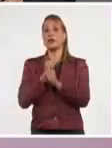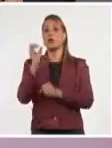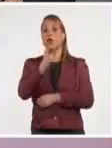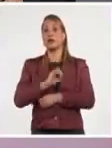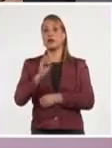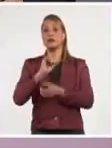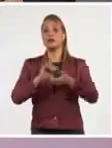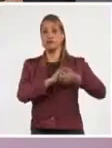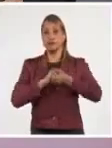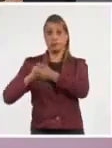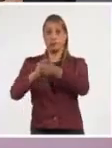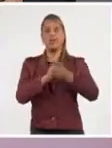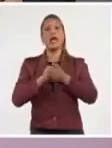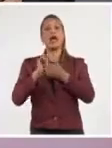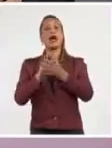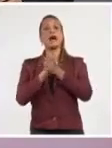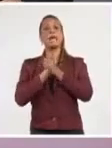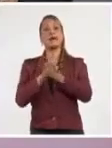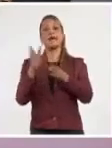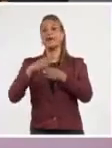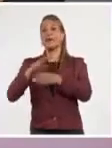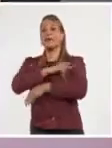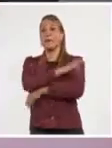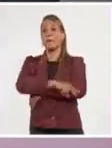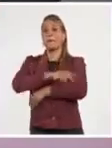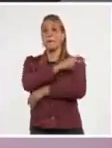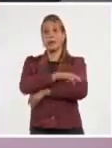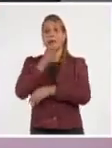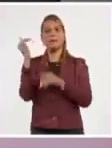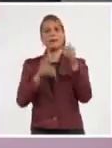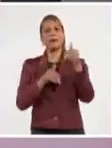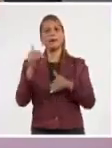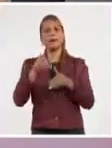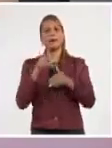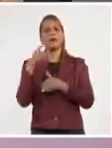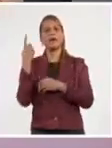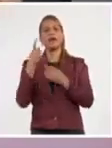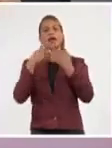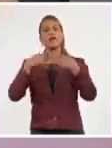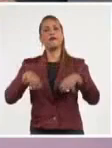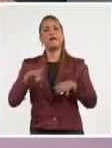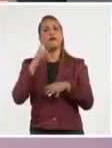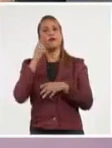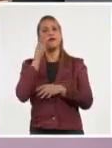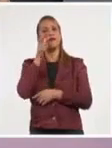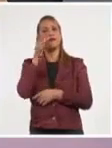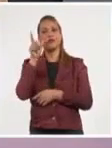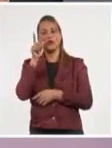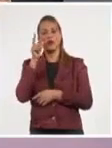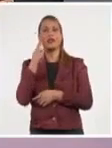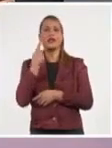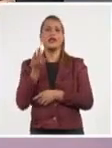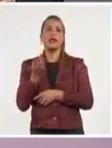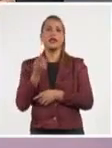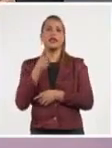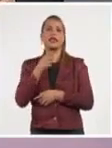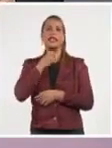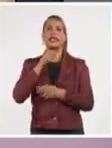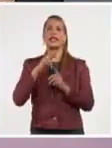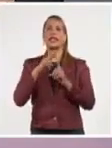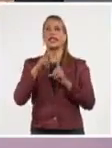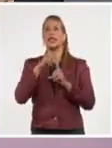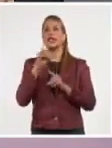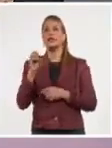solidaridad y amigos de varias latitudes participaron hoy en el foro virtual El Reto de Salvar la Vida, Cambio